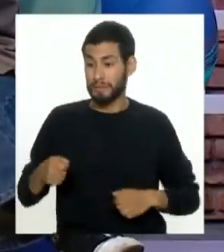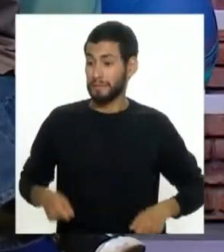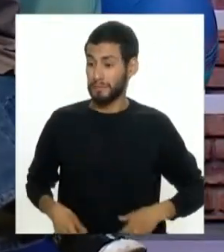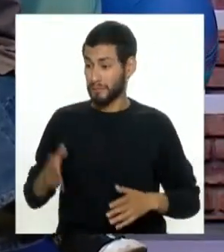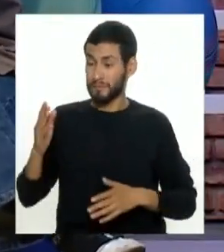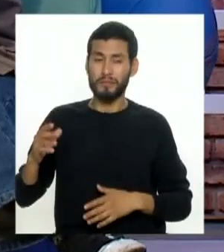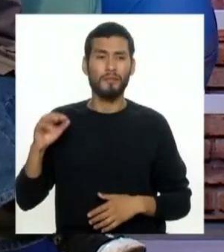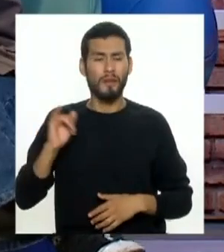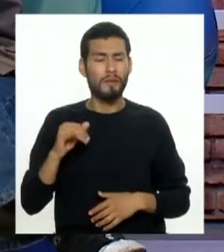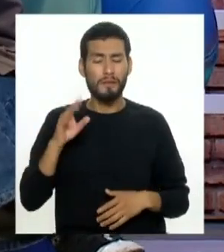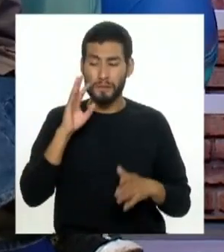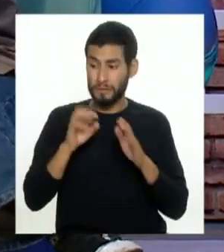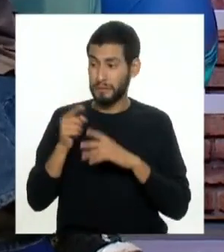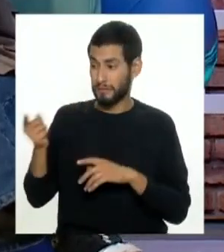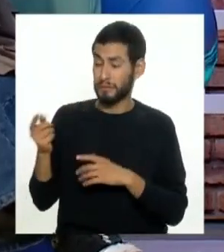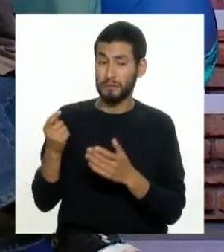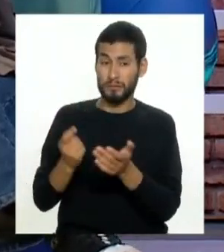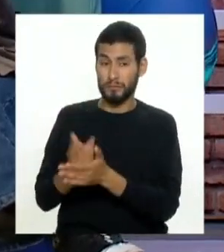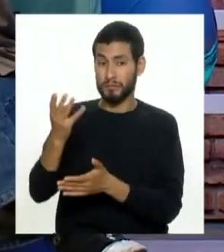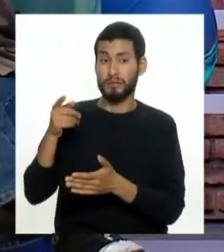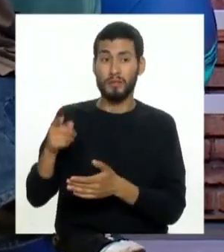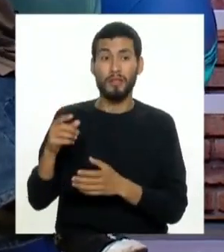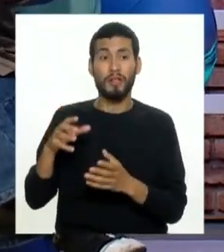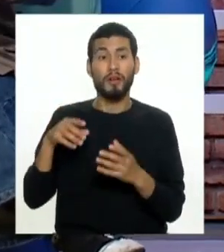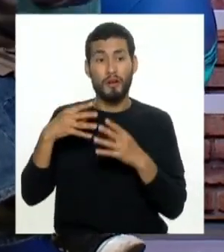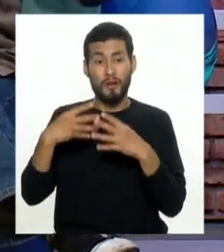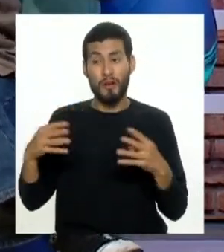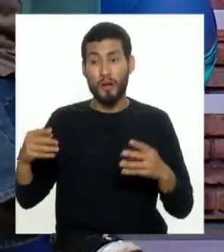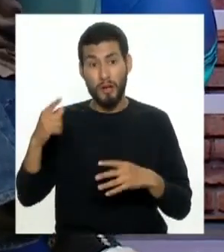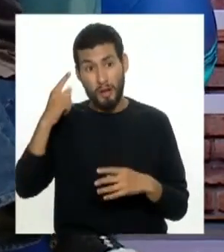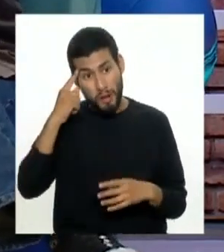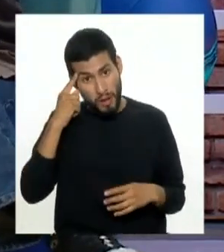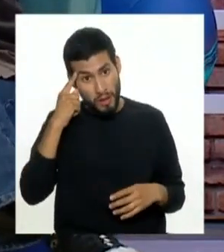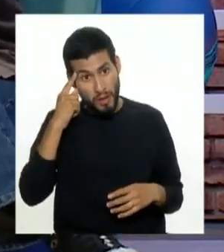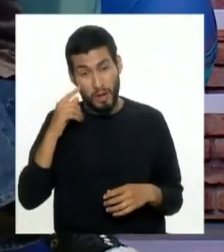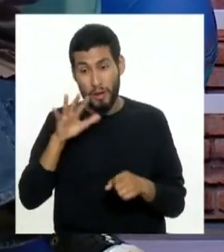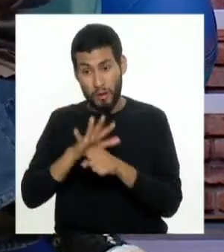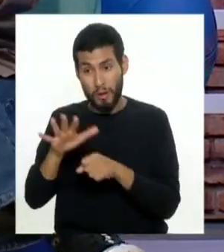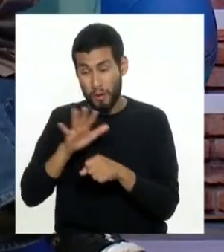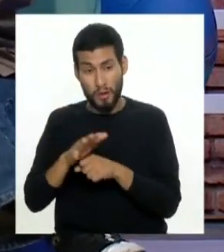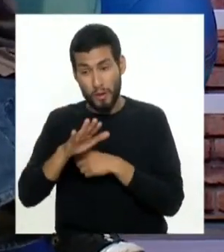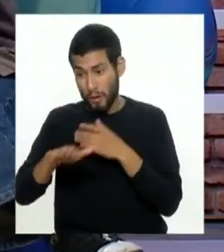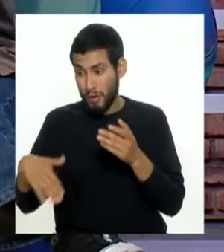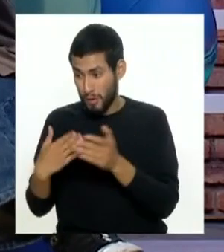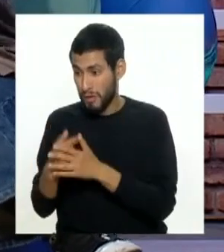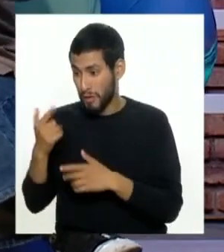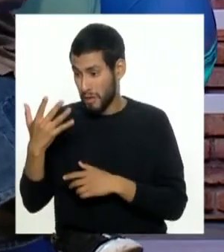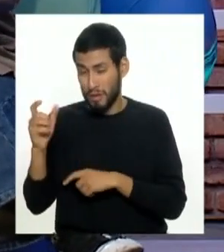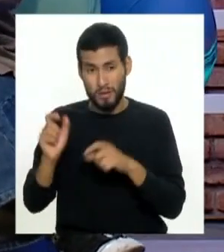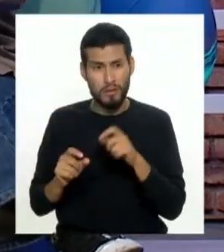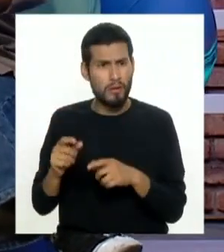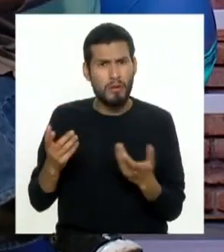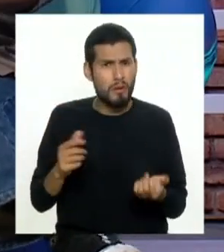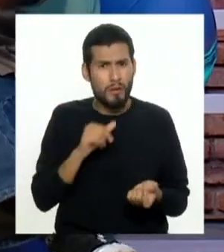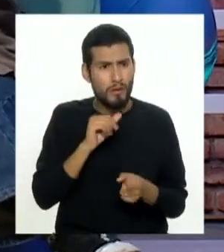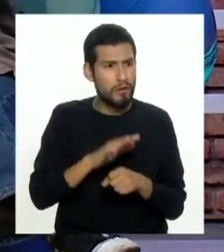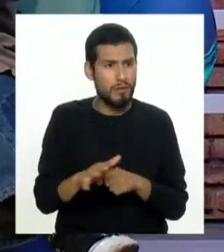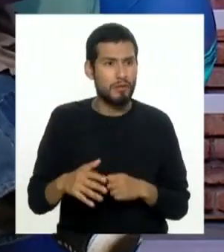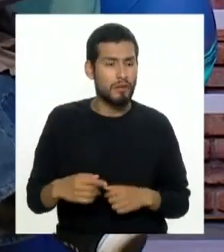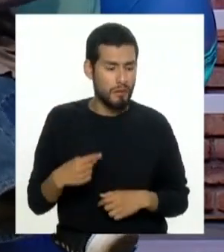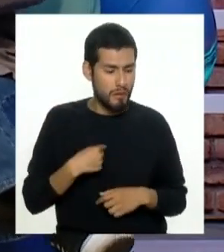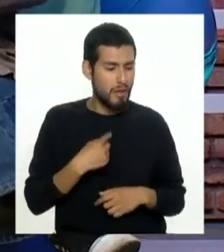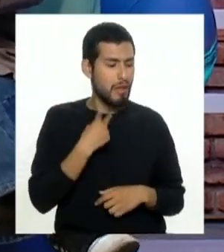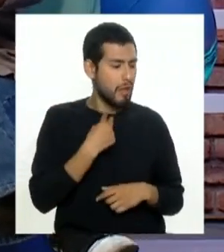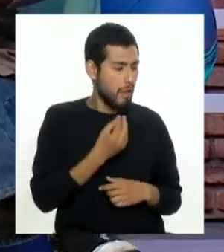por ejemplo tu caso Fátima que compraste la bolsa de fideos pensando que iba a alcanzar para las 5 personas no te alcanzó yo no comí